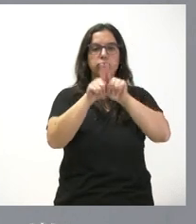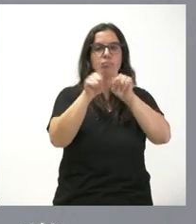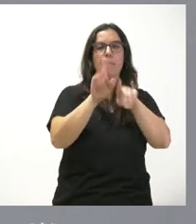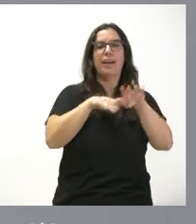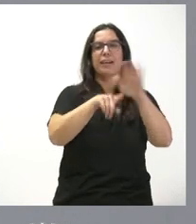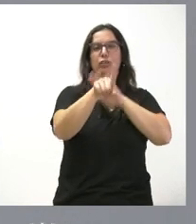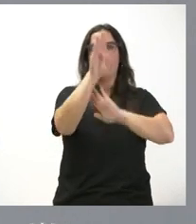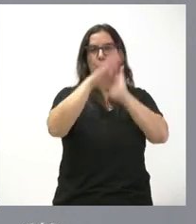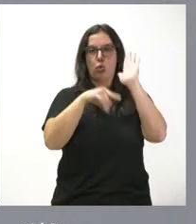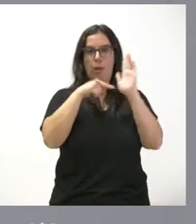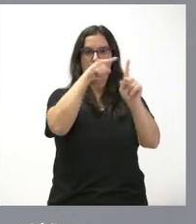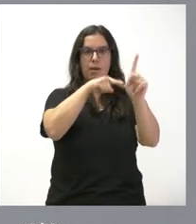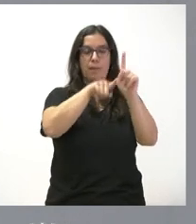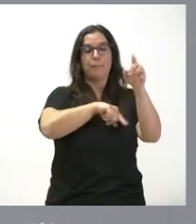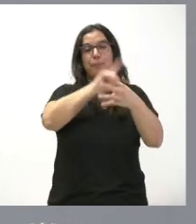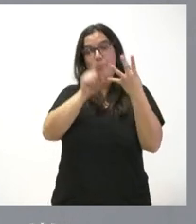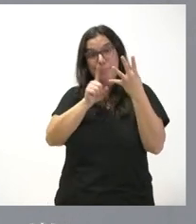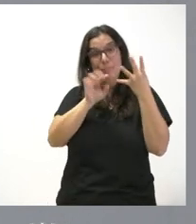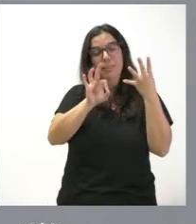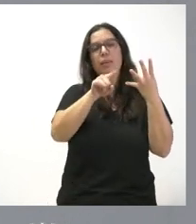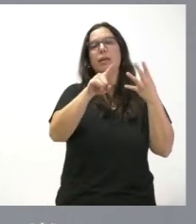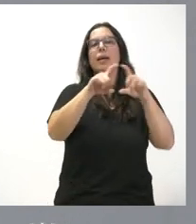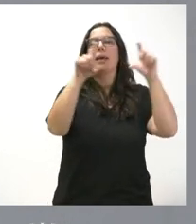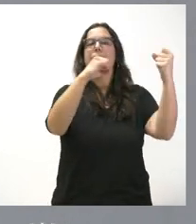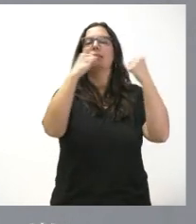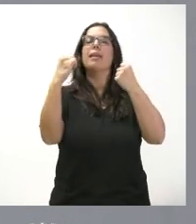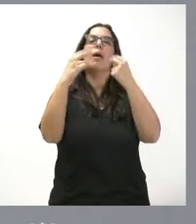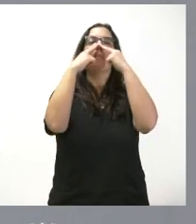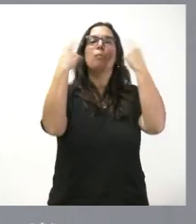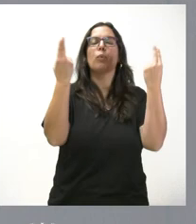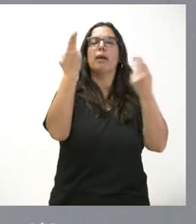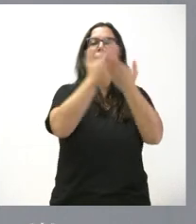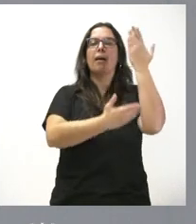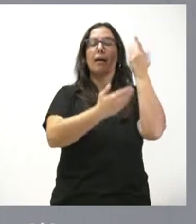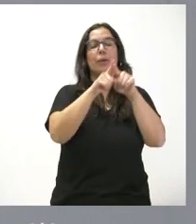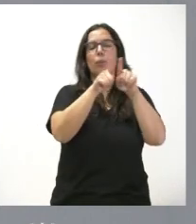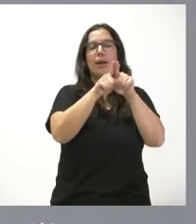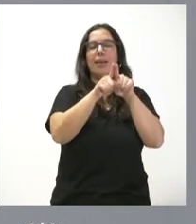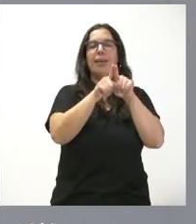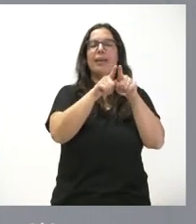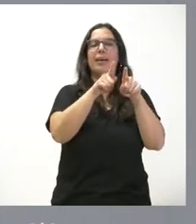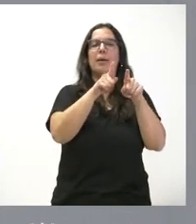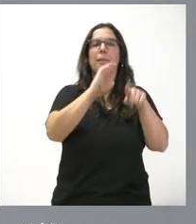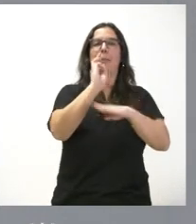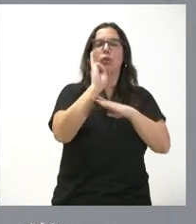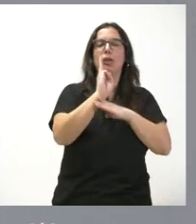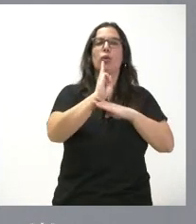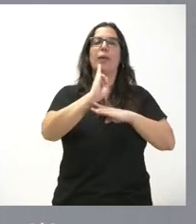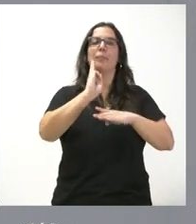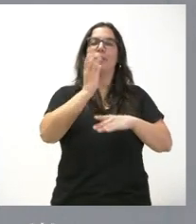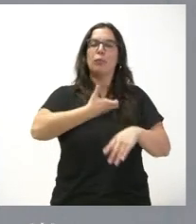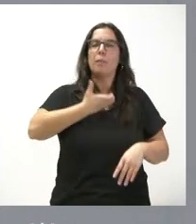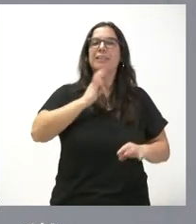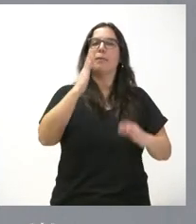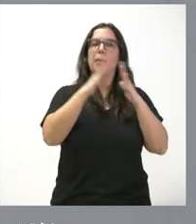estos programas. La otra subvención, la cuarta, va dirigida a la entidad pública empresarial Patronato Municipal de la Vivienda de Salamanca para financiar la construcción de 103